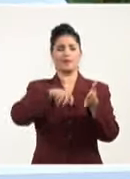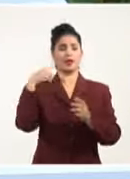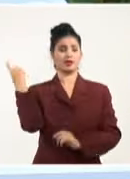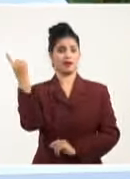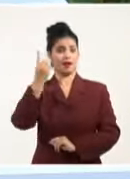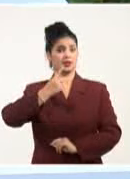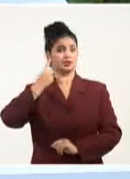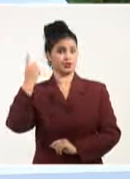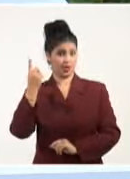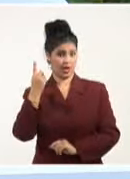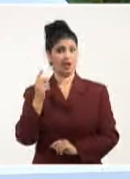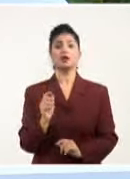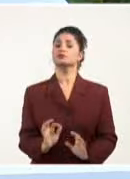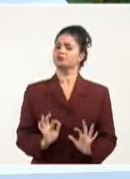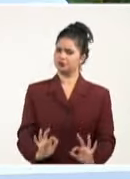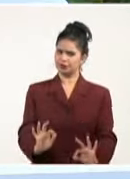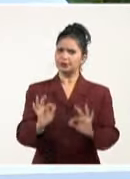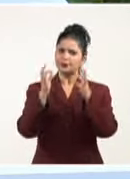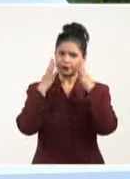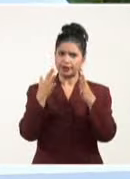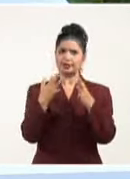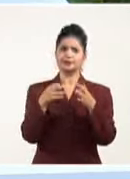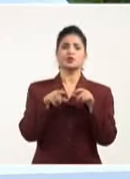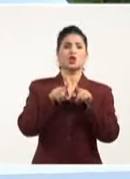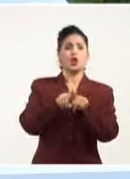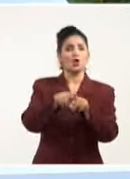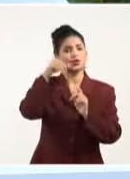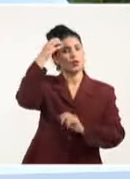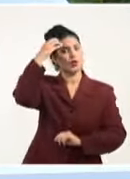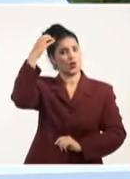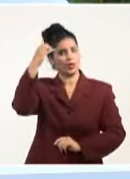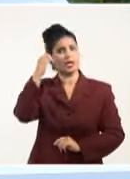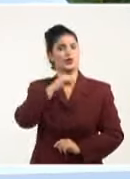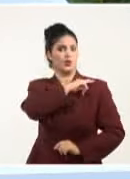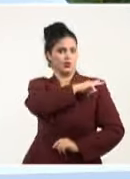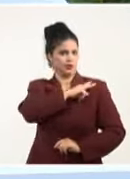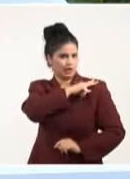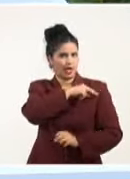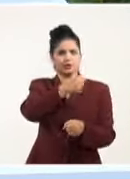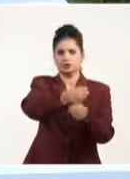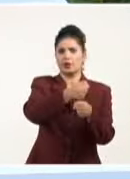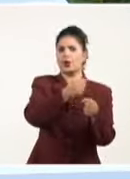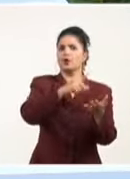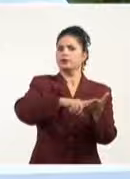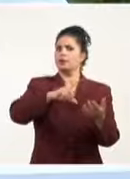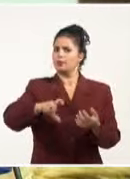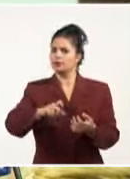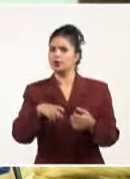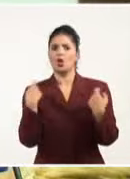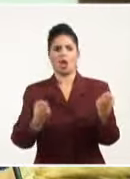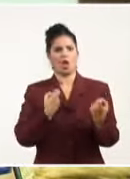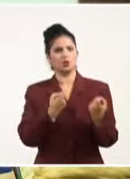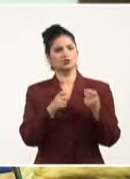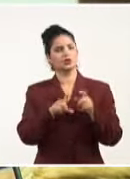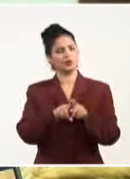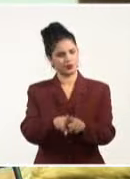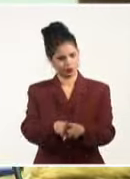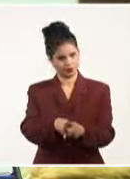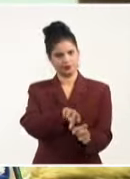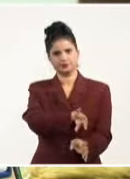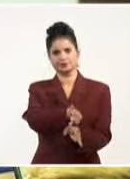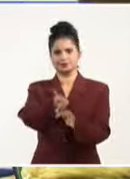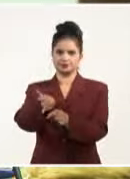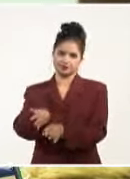que son muy serios, con la dirección del país, para enfrentar los retos y desafíos de la situación. La innovación no es